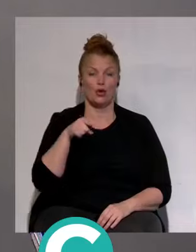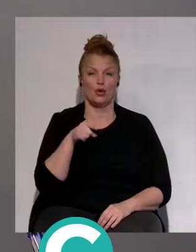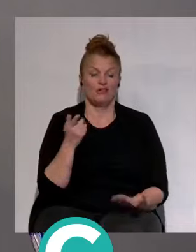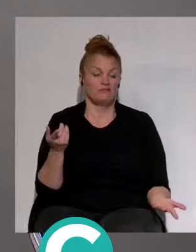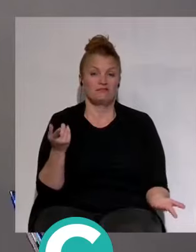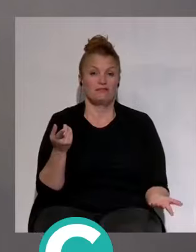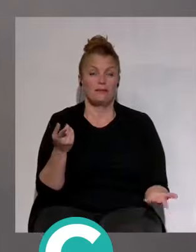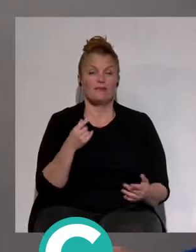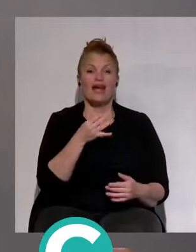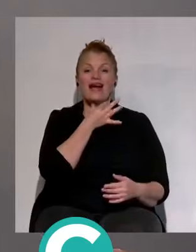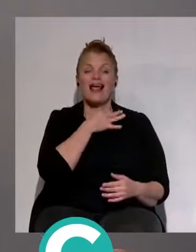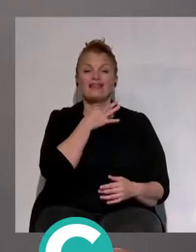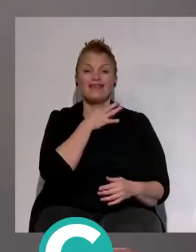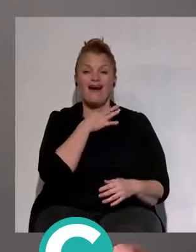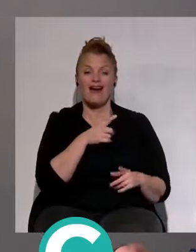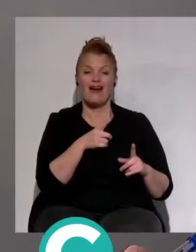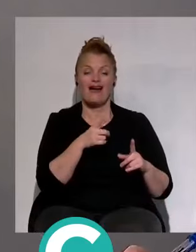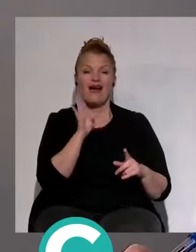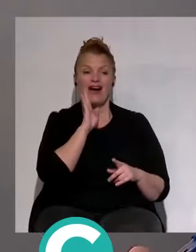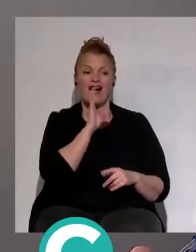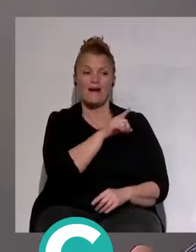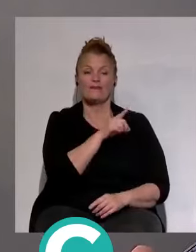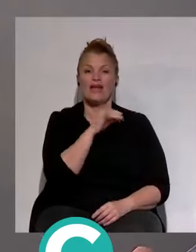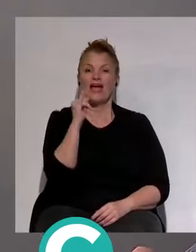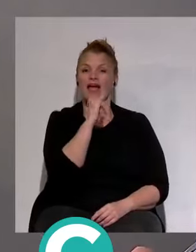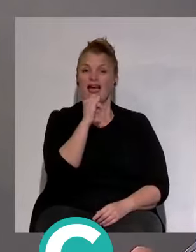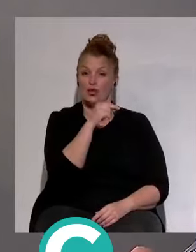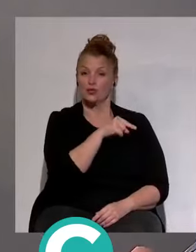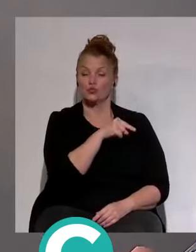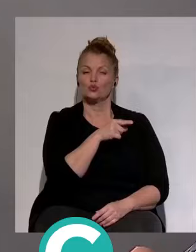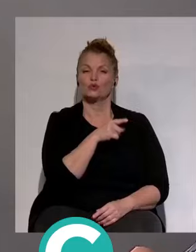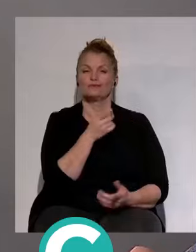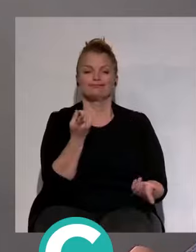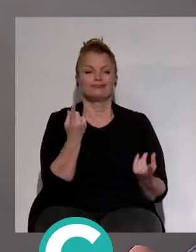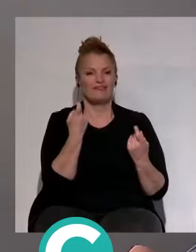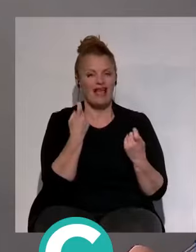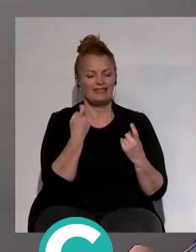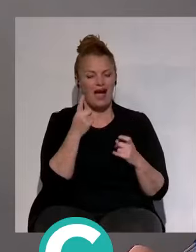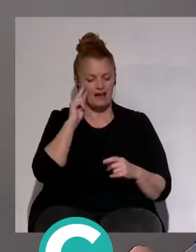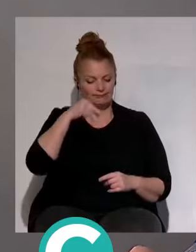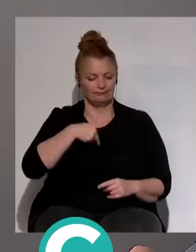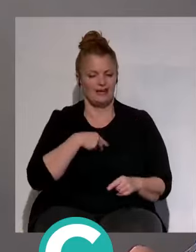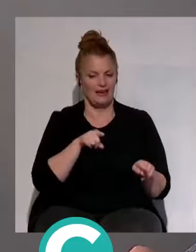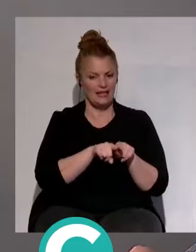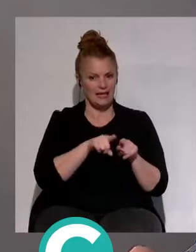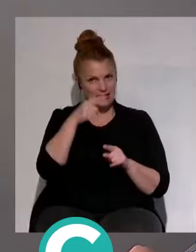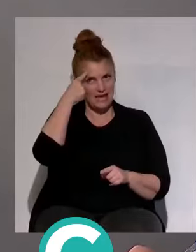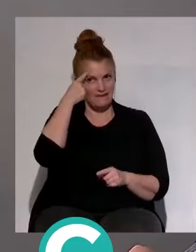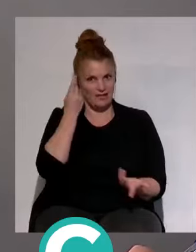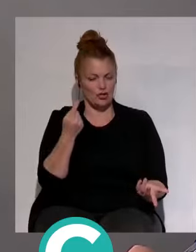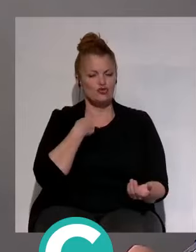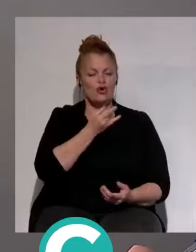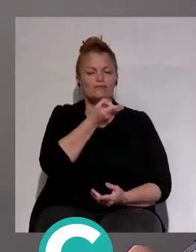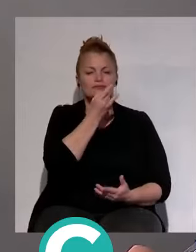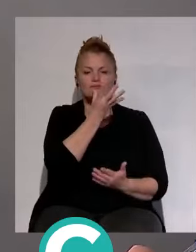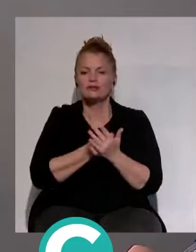garantía me da es lo que decía Jesús, la falta autocrítica, que es muy necesaria para saber dónde estás equivocado y no volver a incidir en